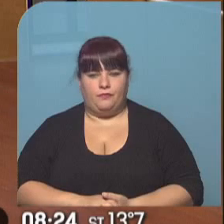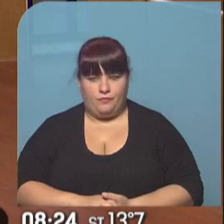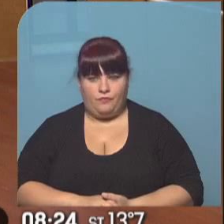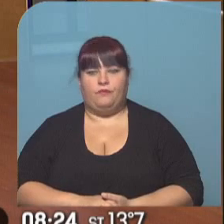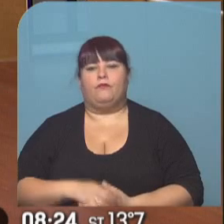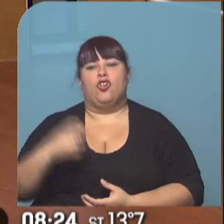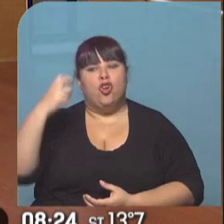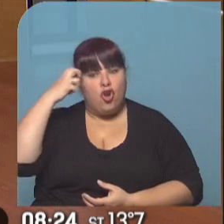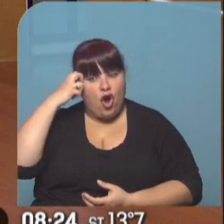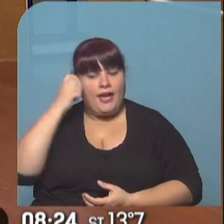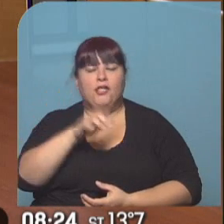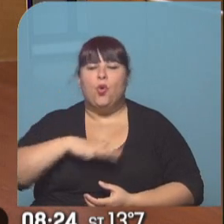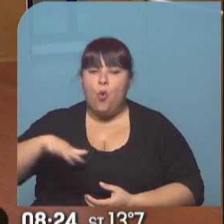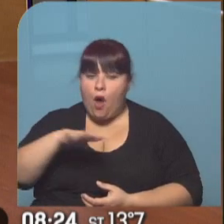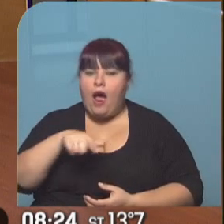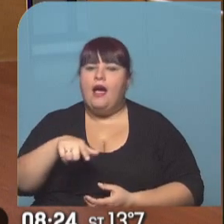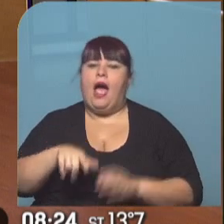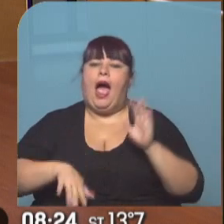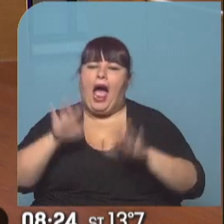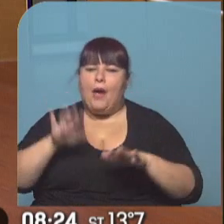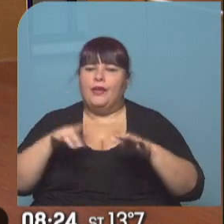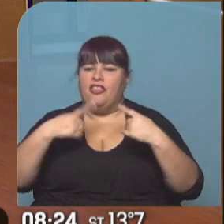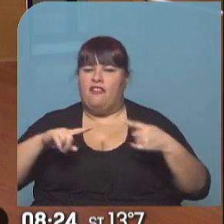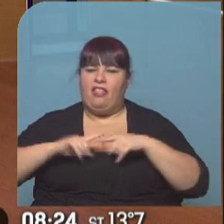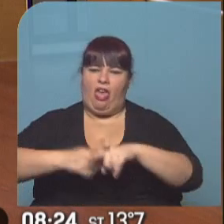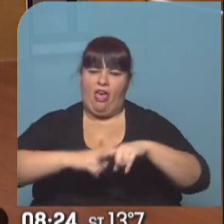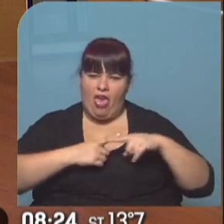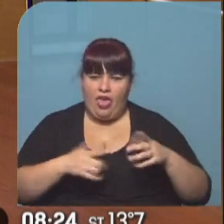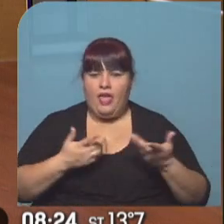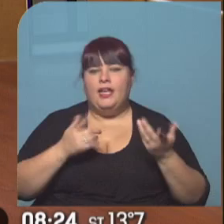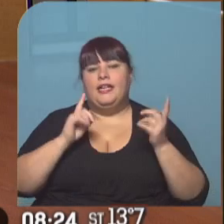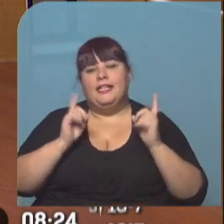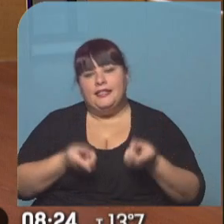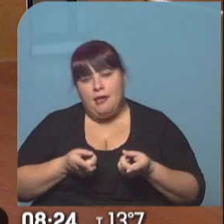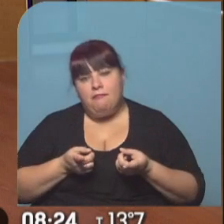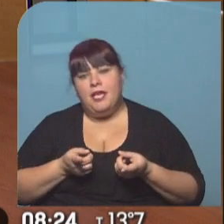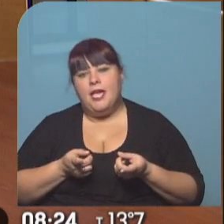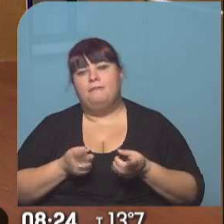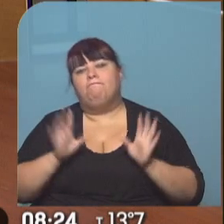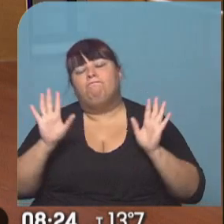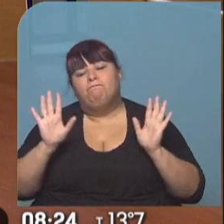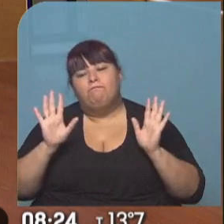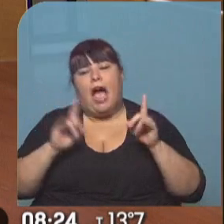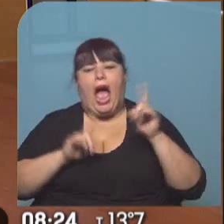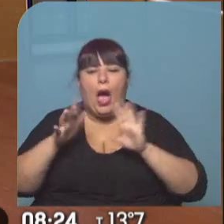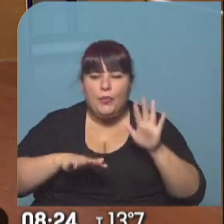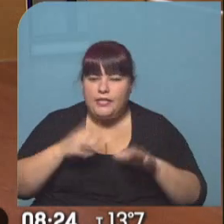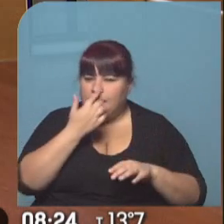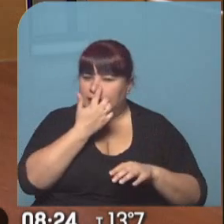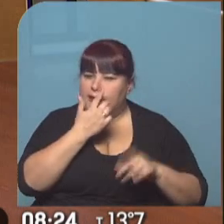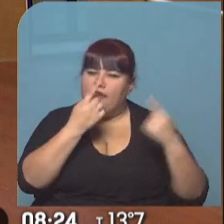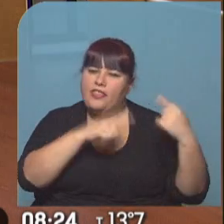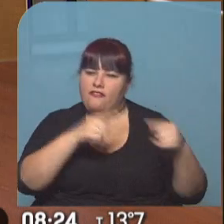El Congreso es un ámbito donde hay por momentos muchas discusiones y por lo menos también a veces muchas